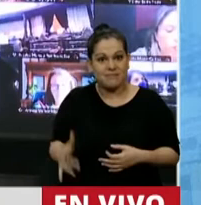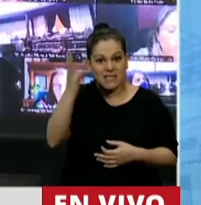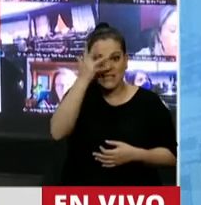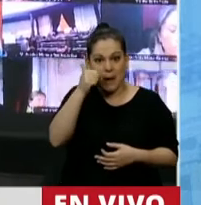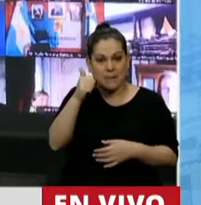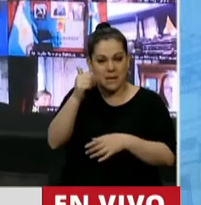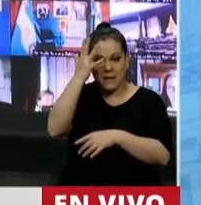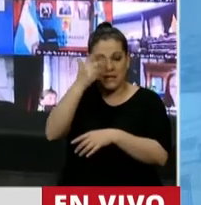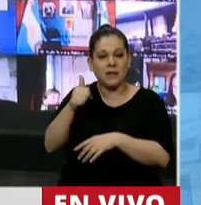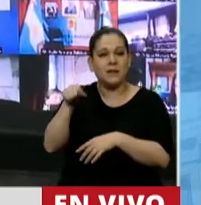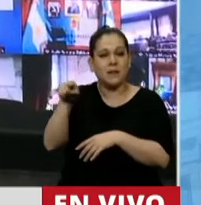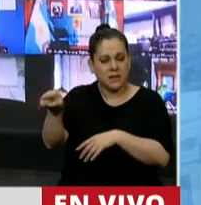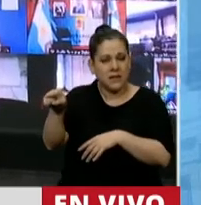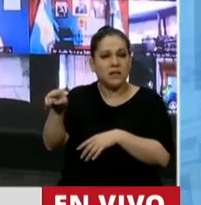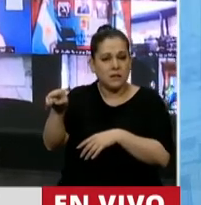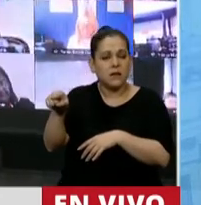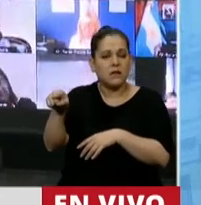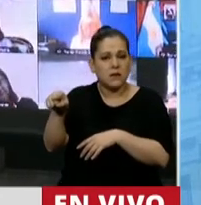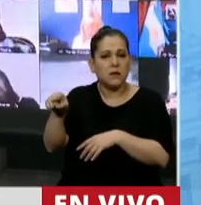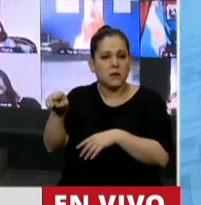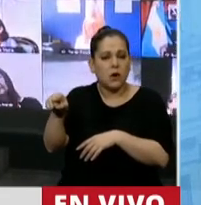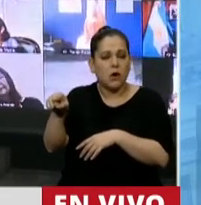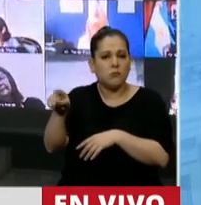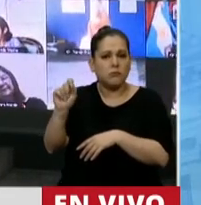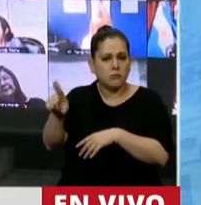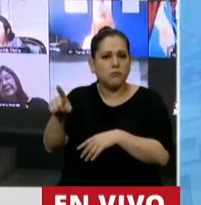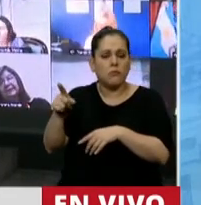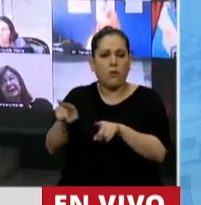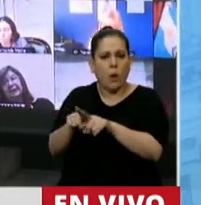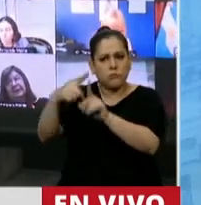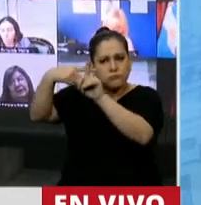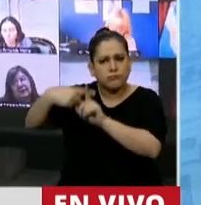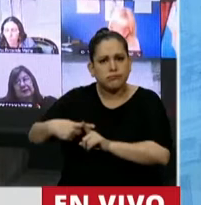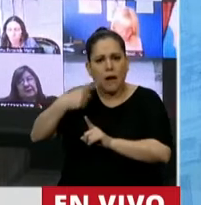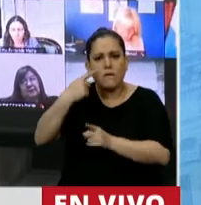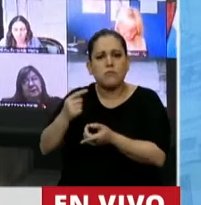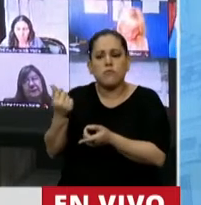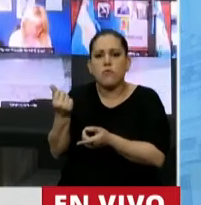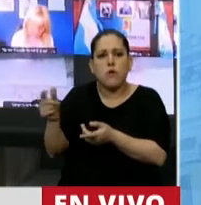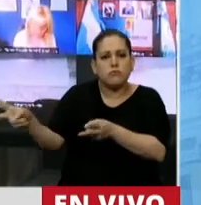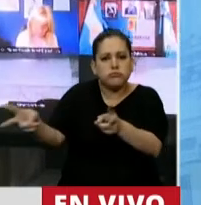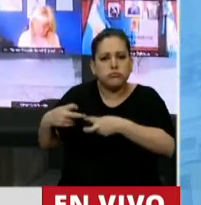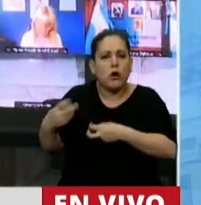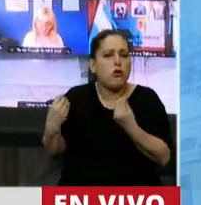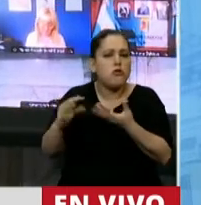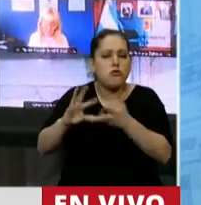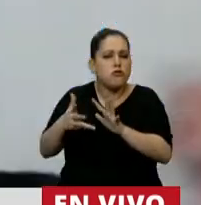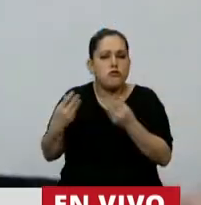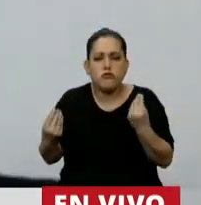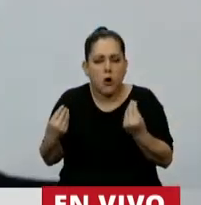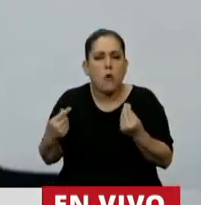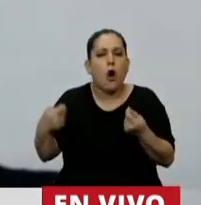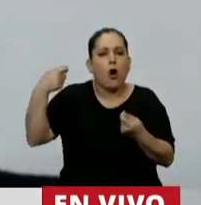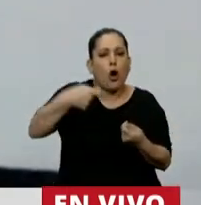reconvertir a la provincia. Modificó el dispositivo de acumulación. ¿Cómo lo hizo? A través de un sinfín de